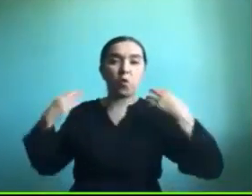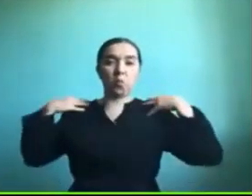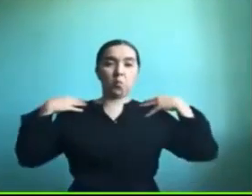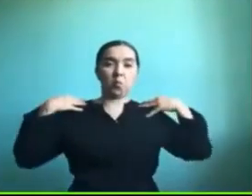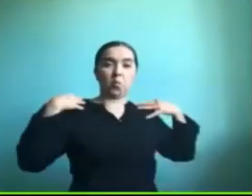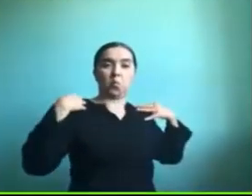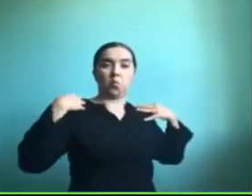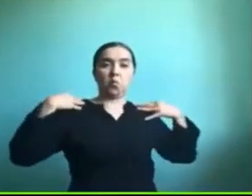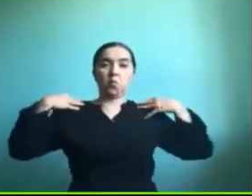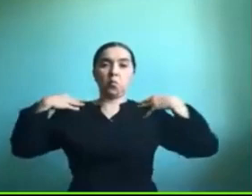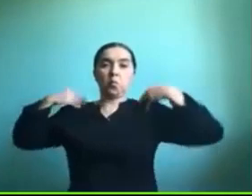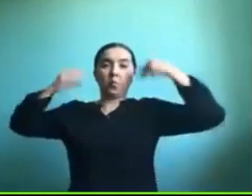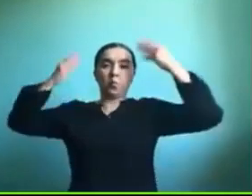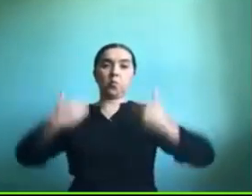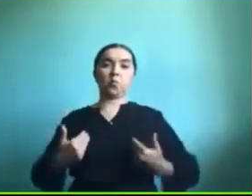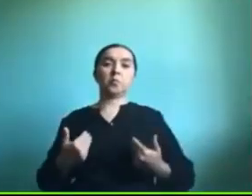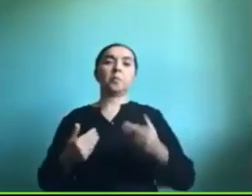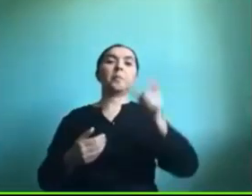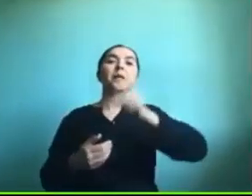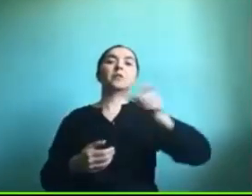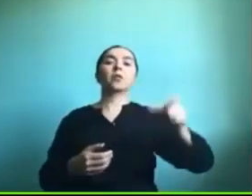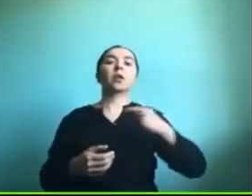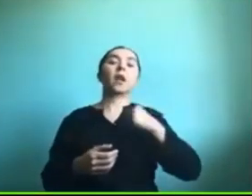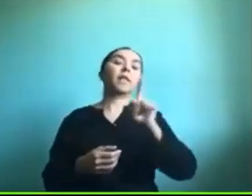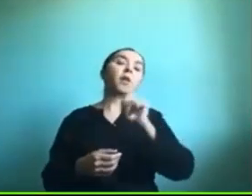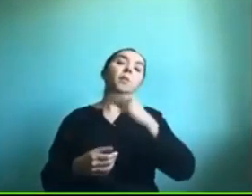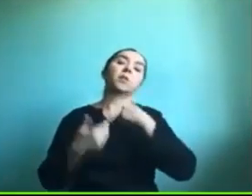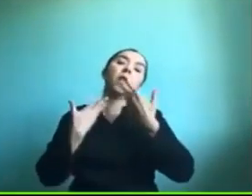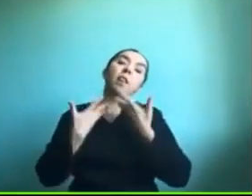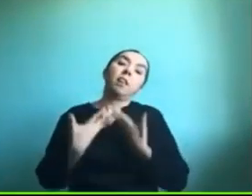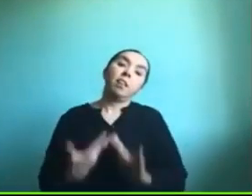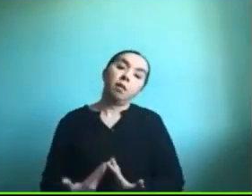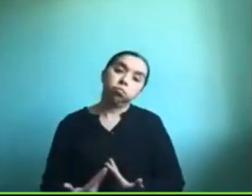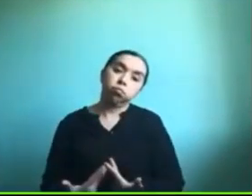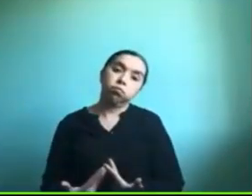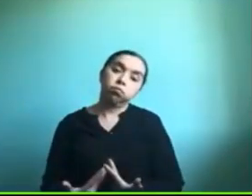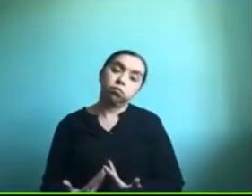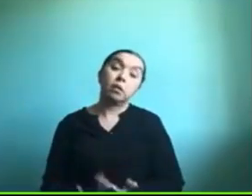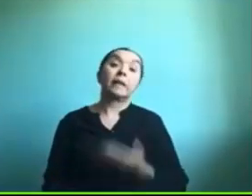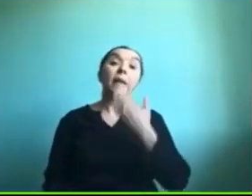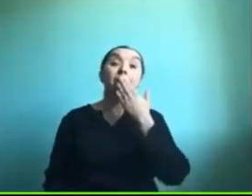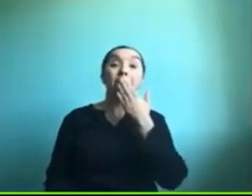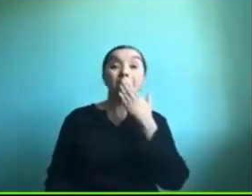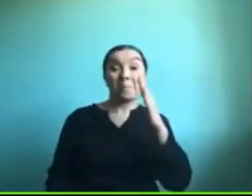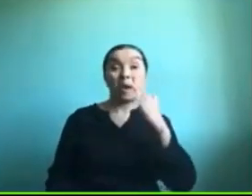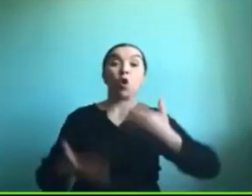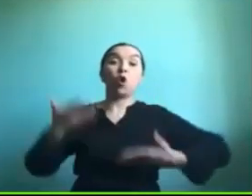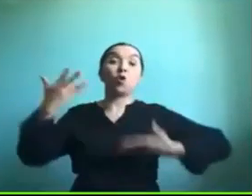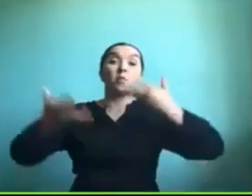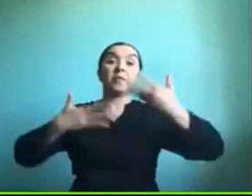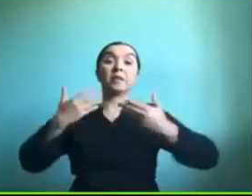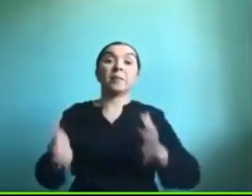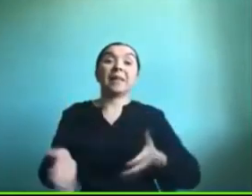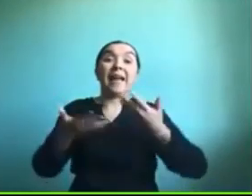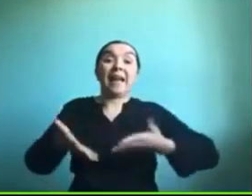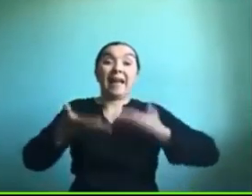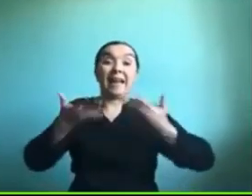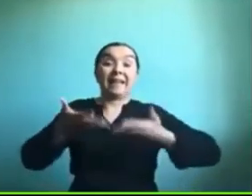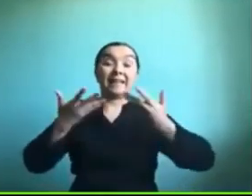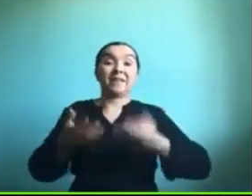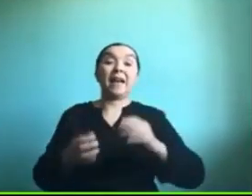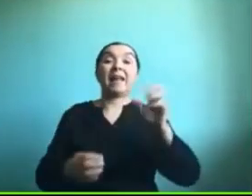la idea es que la persona tampoco se fatigue y que logre el mejor movimiento para poder activar las distintas aplicaciones